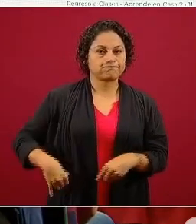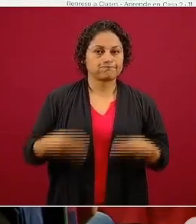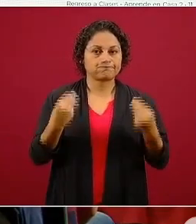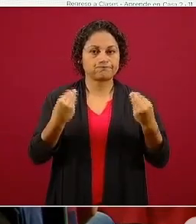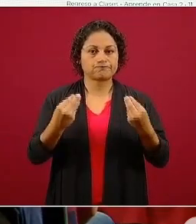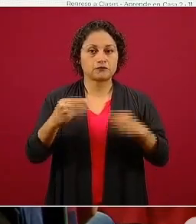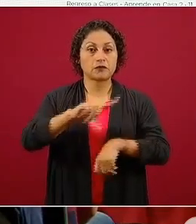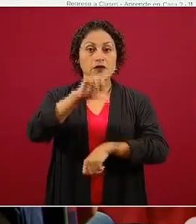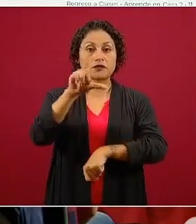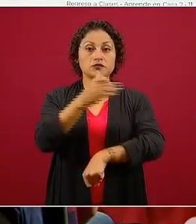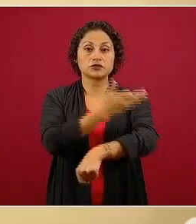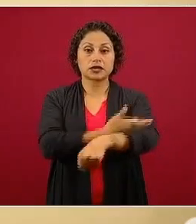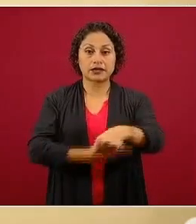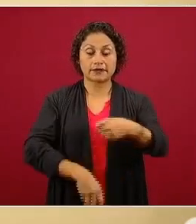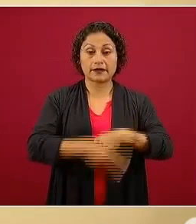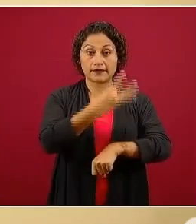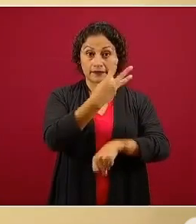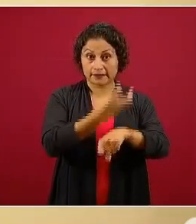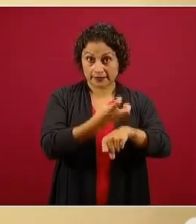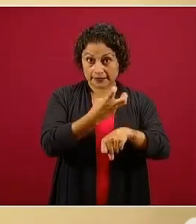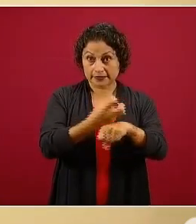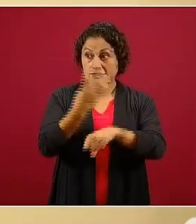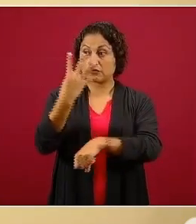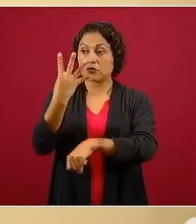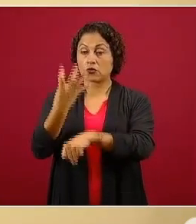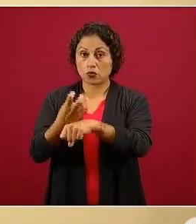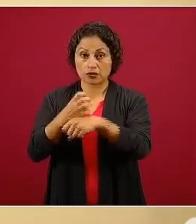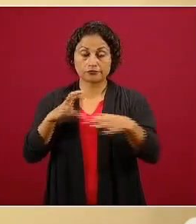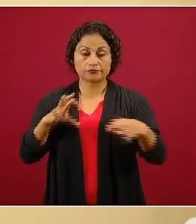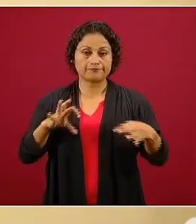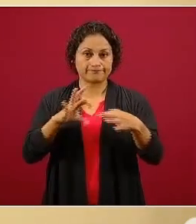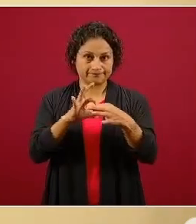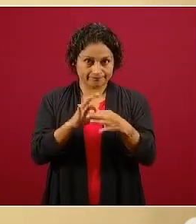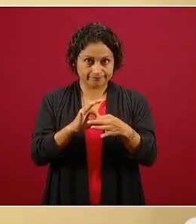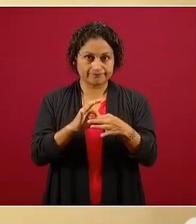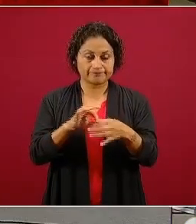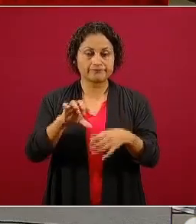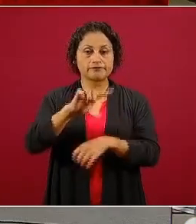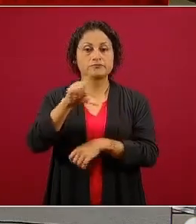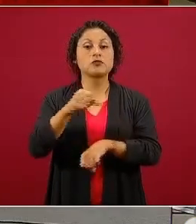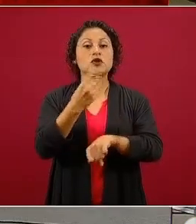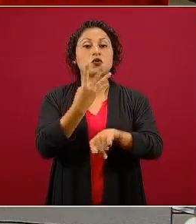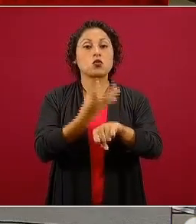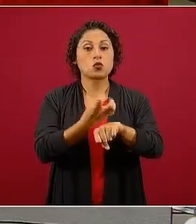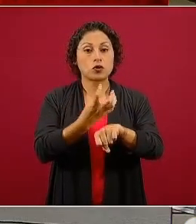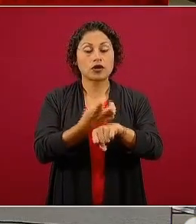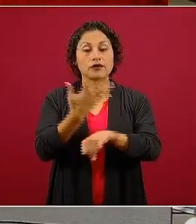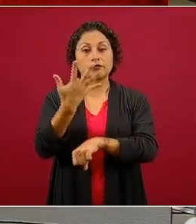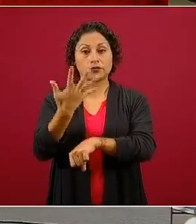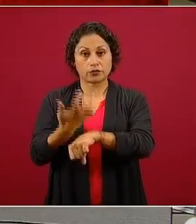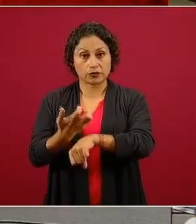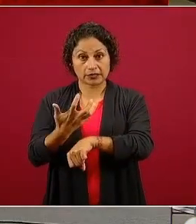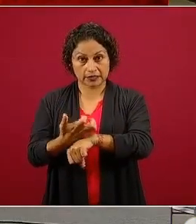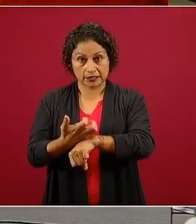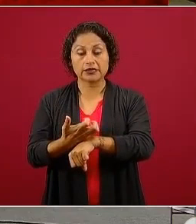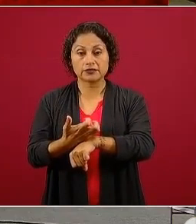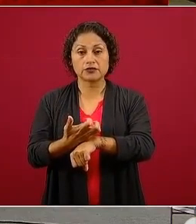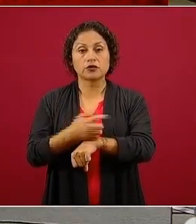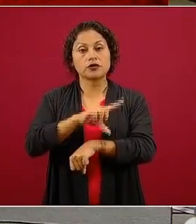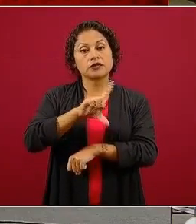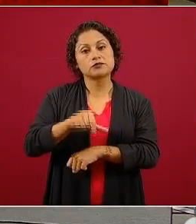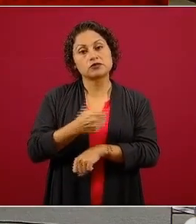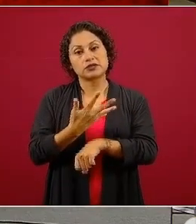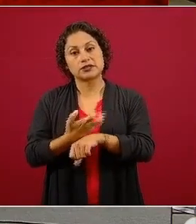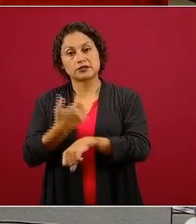tercero de primaria, luego comparten tercero y cuarto, media hora, cuarto de primaria, quinto, comparten quinto y sexto,